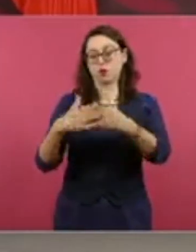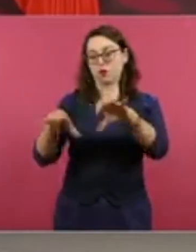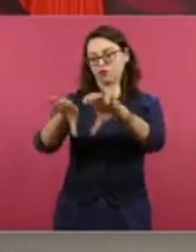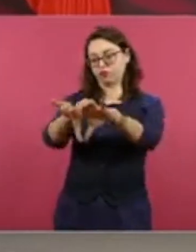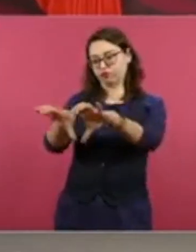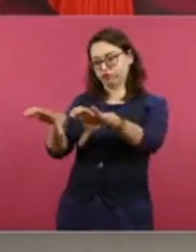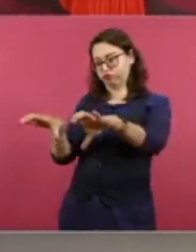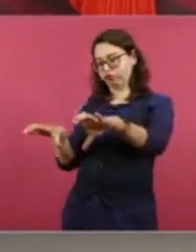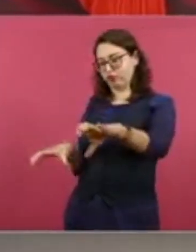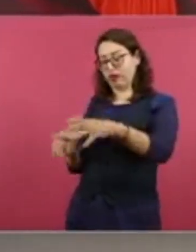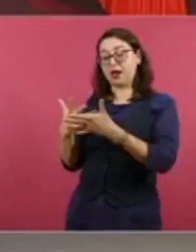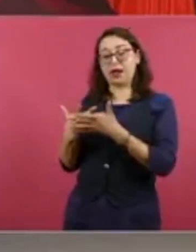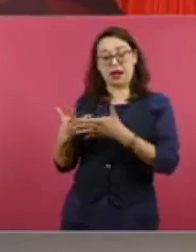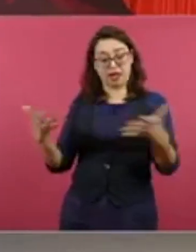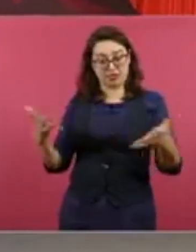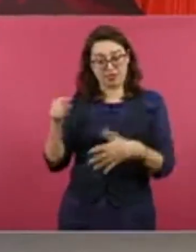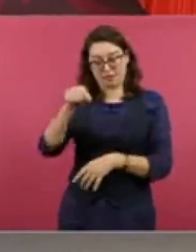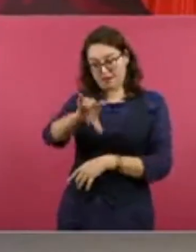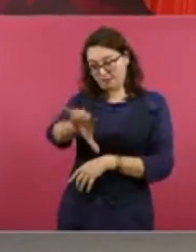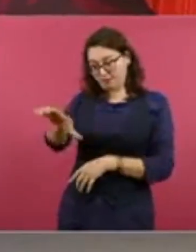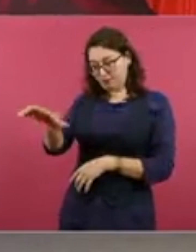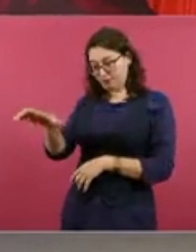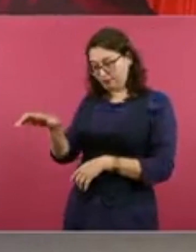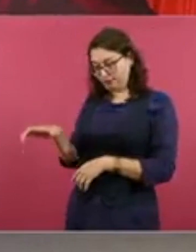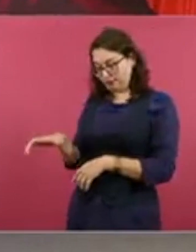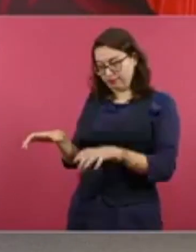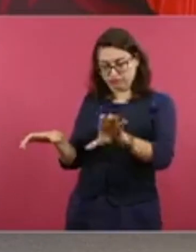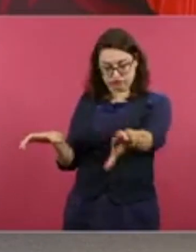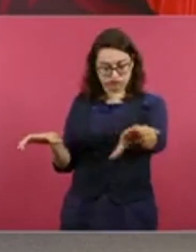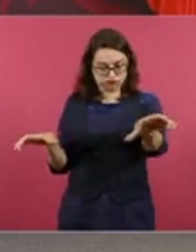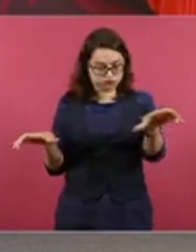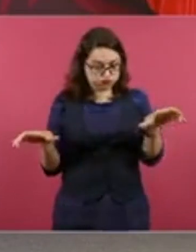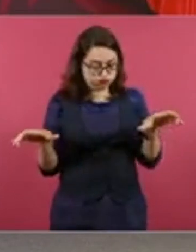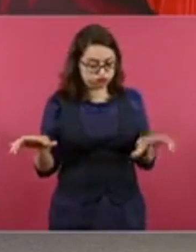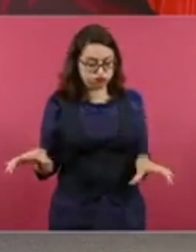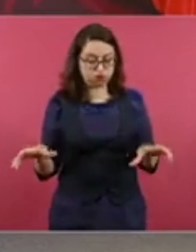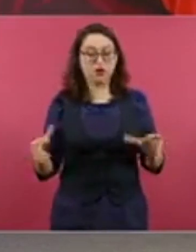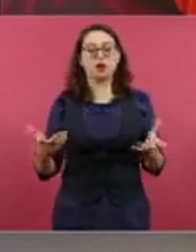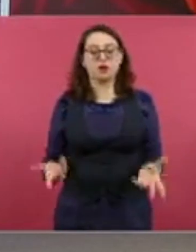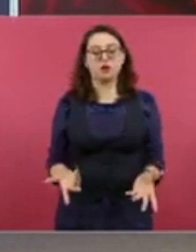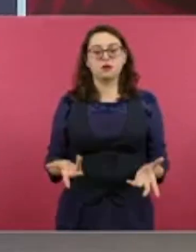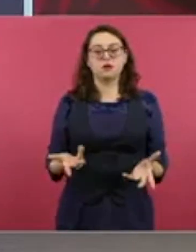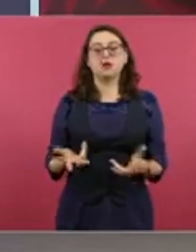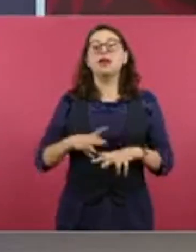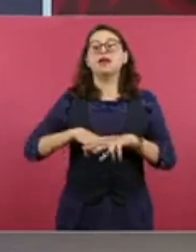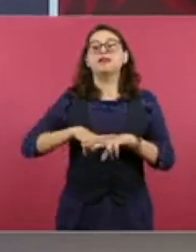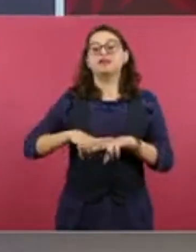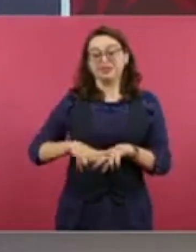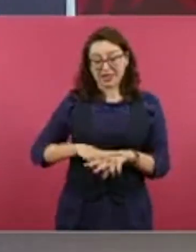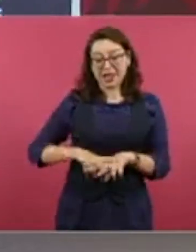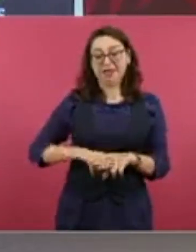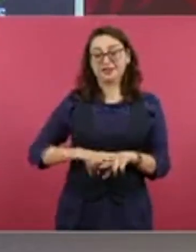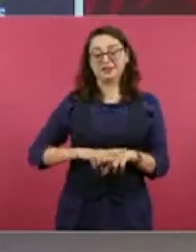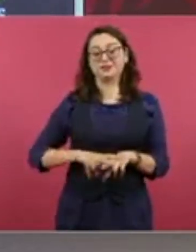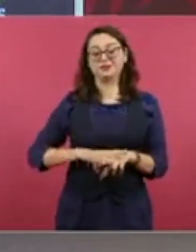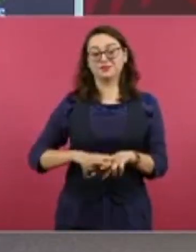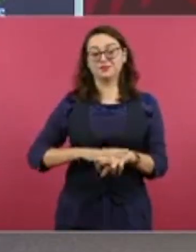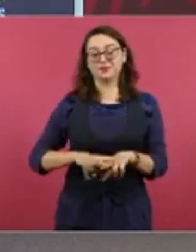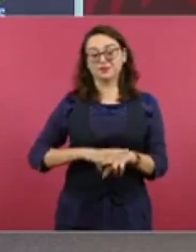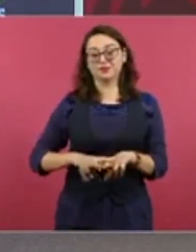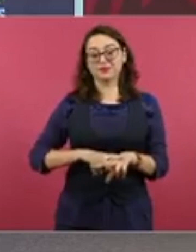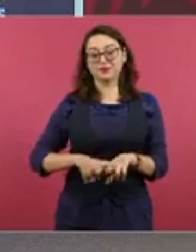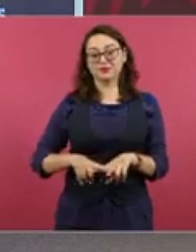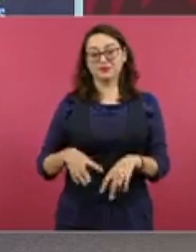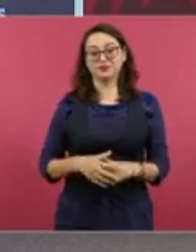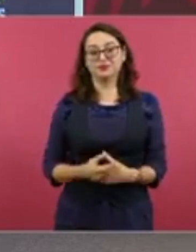grande, que se va a conectar, se van a conectar y ya tenemos ferrocarril hasta aquí.